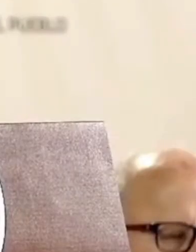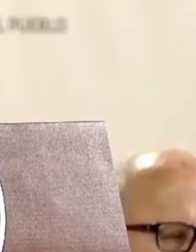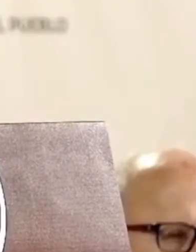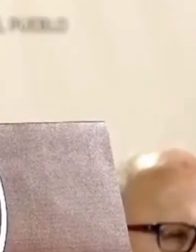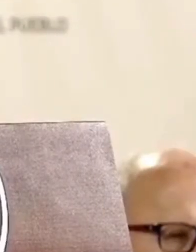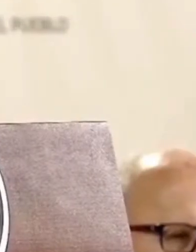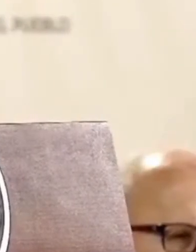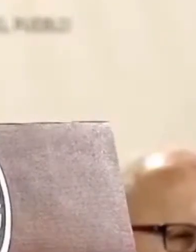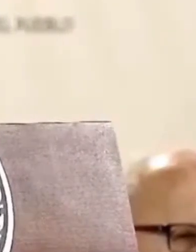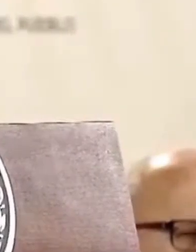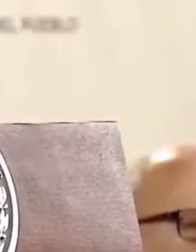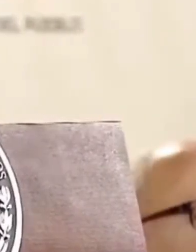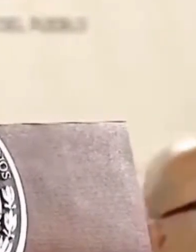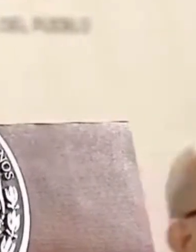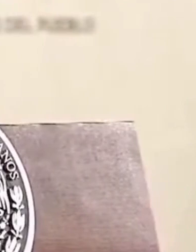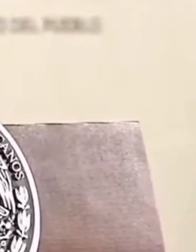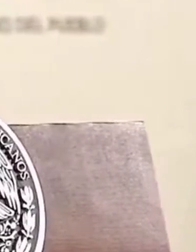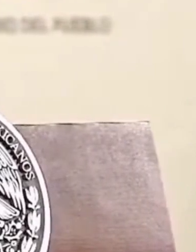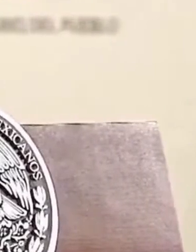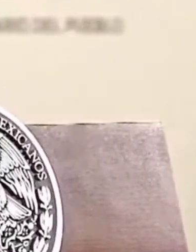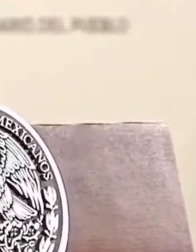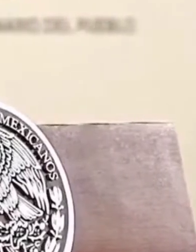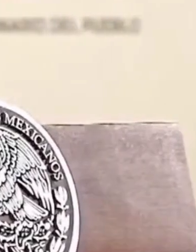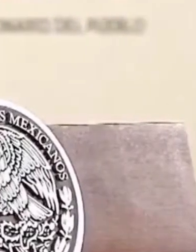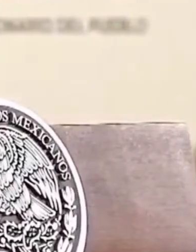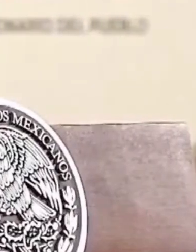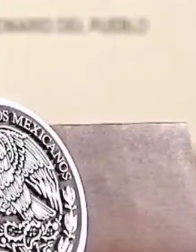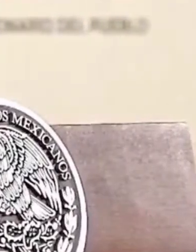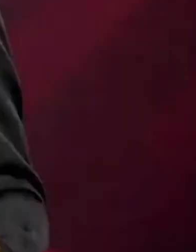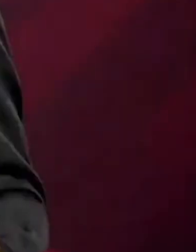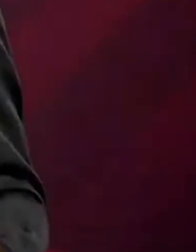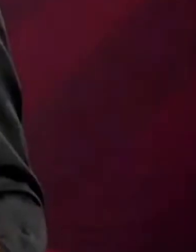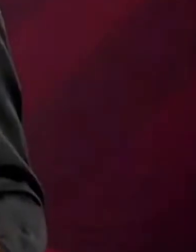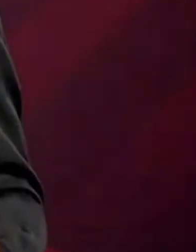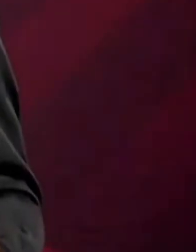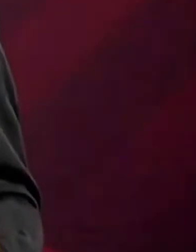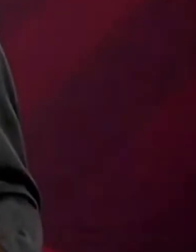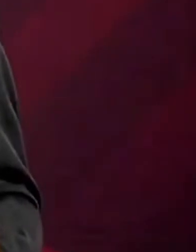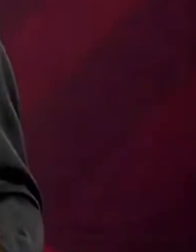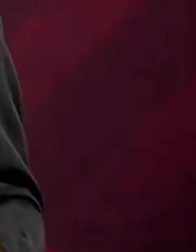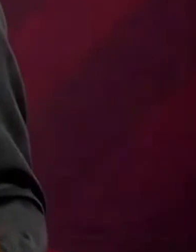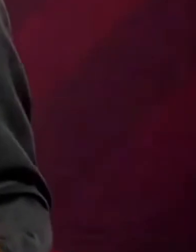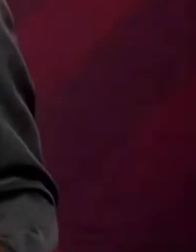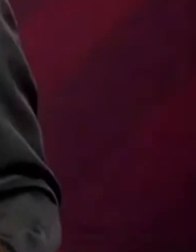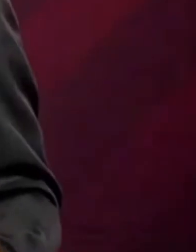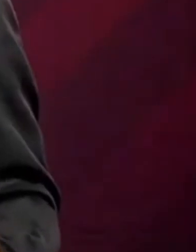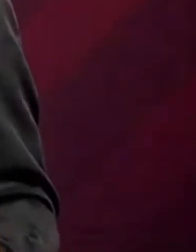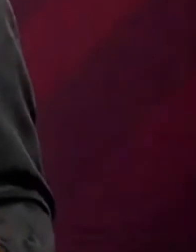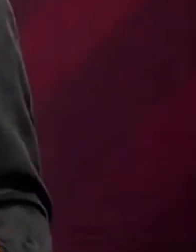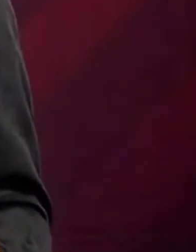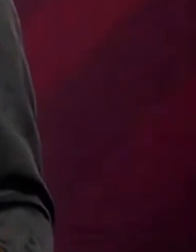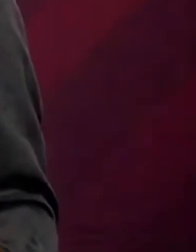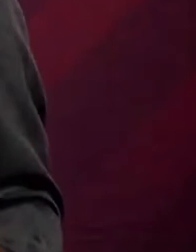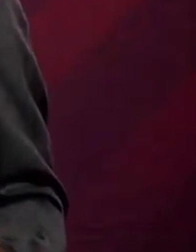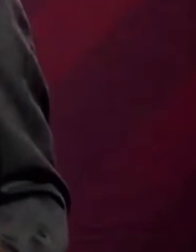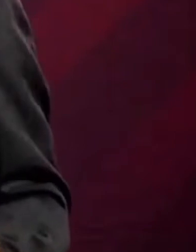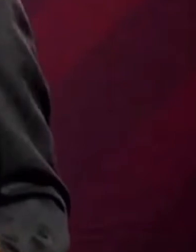los progres, buena onda, que actuaban en